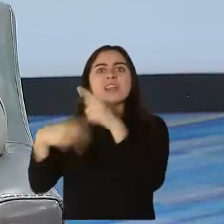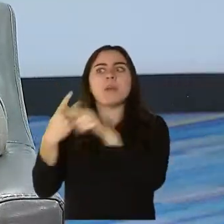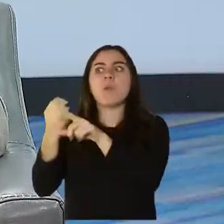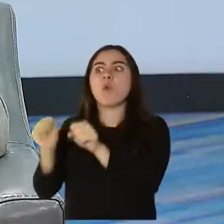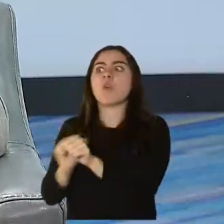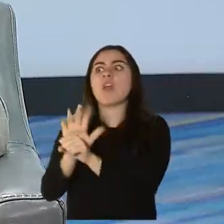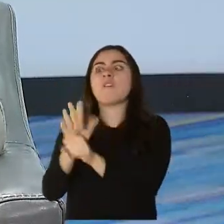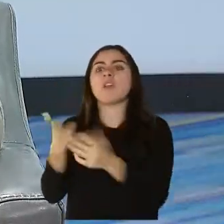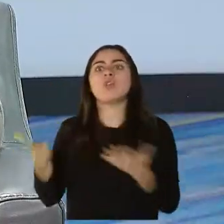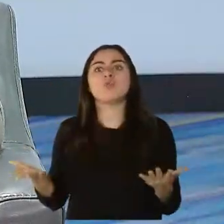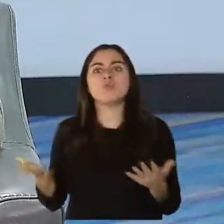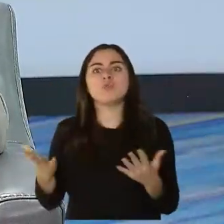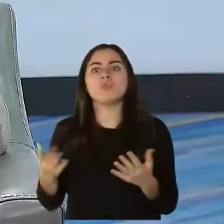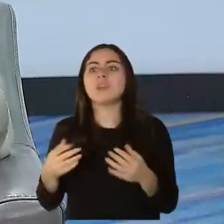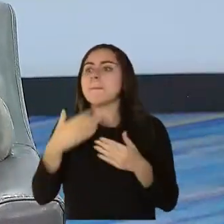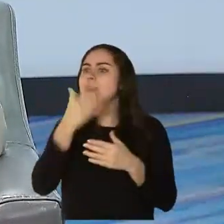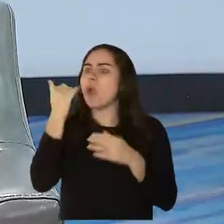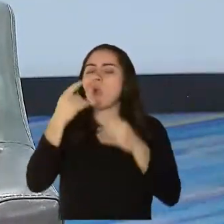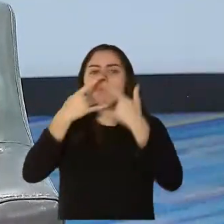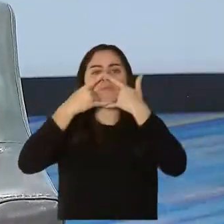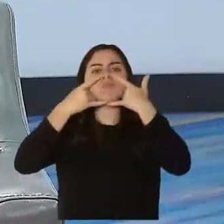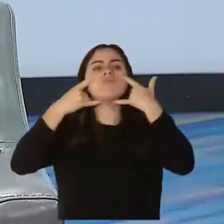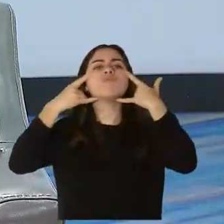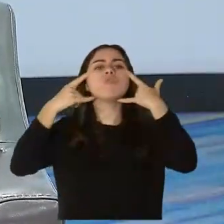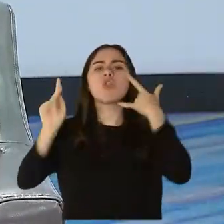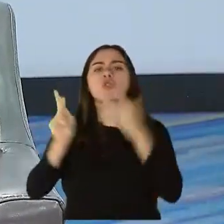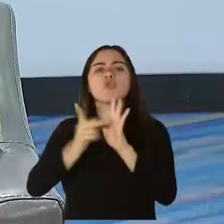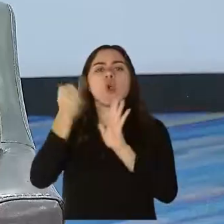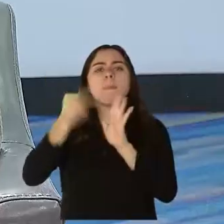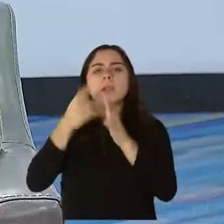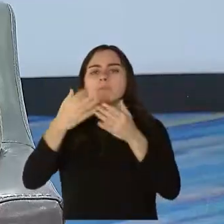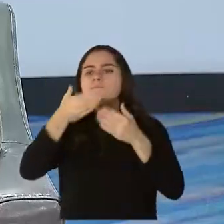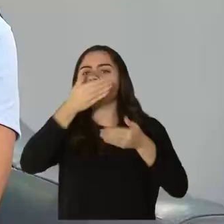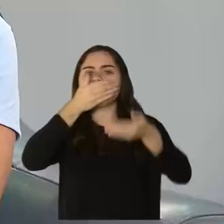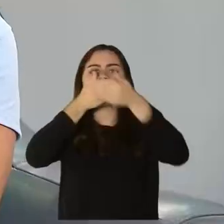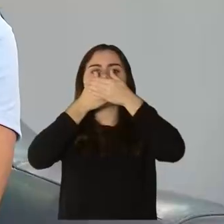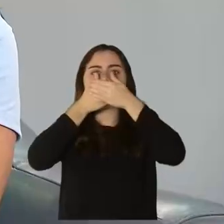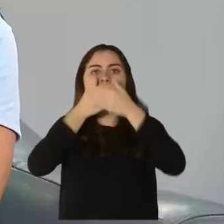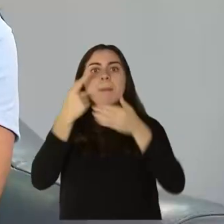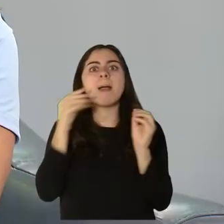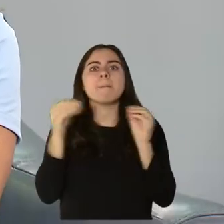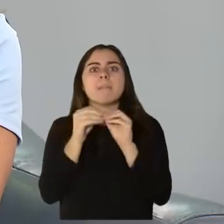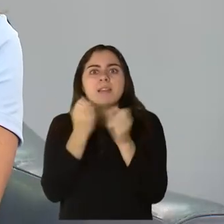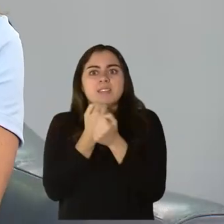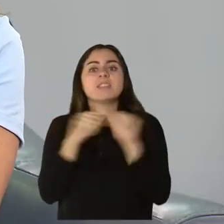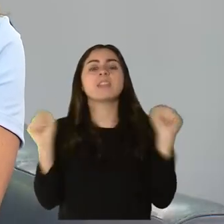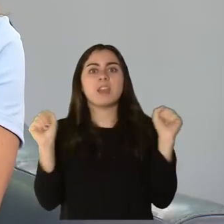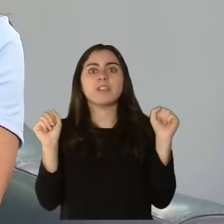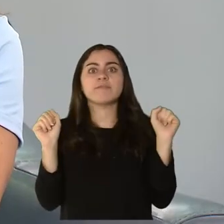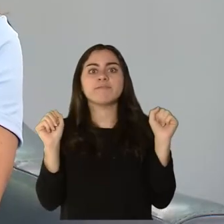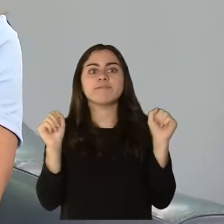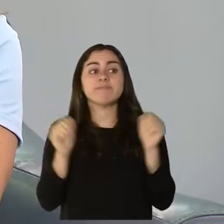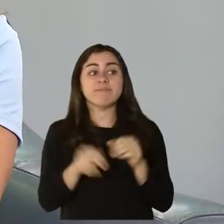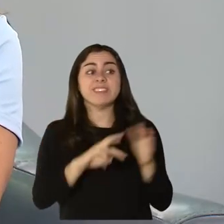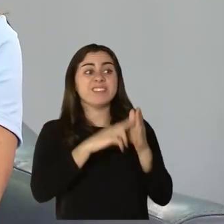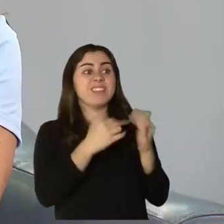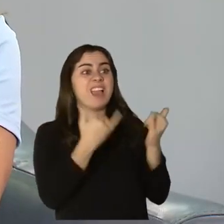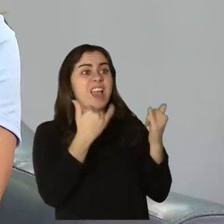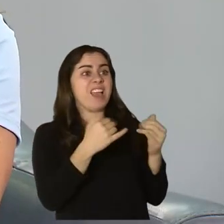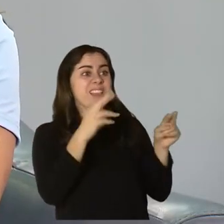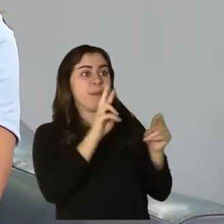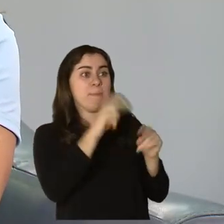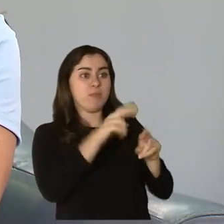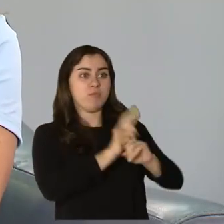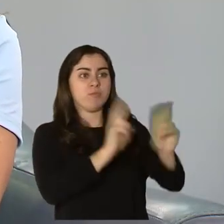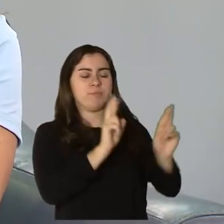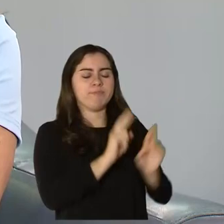partícula de aerosol podamos inhalar y podamos desarrollar la enfermedad. Así que ya hay que ir preparándose para esos cambios. en otro tema relacionado,